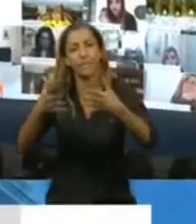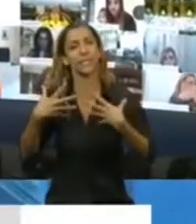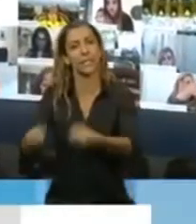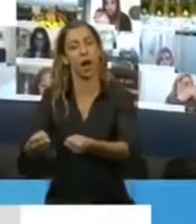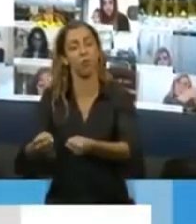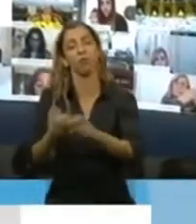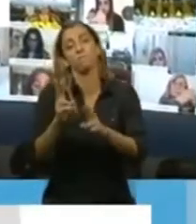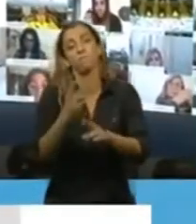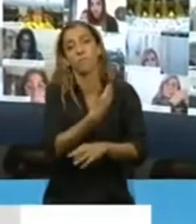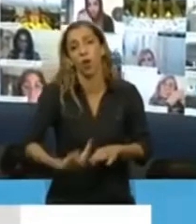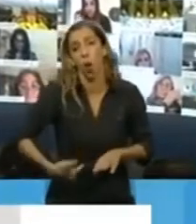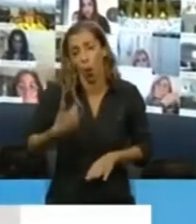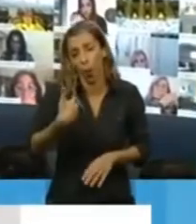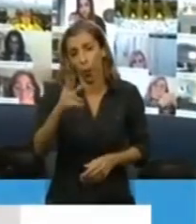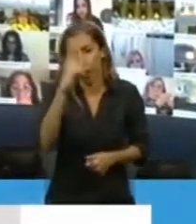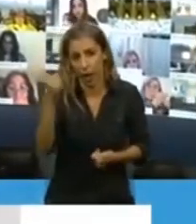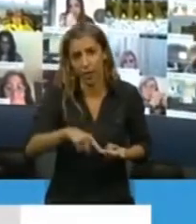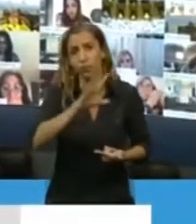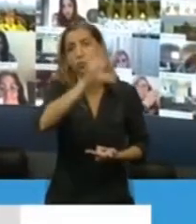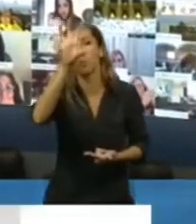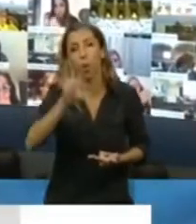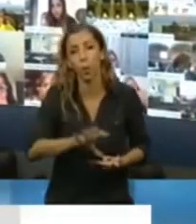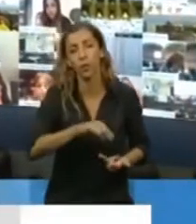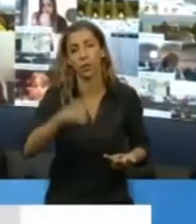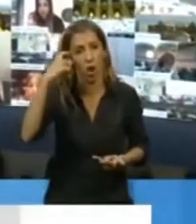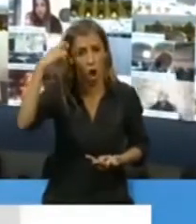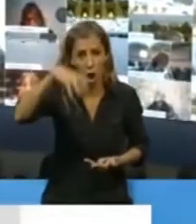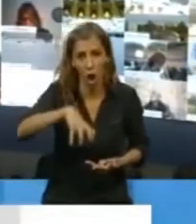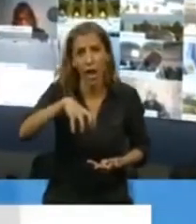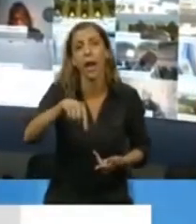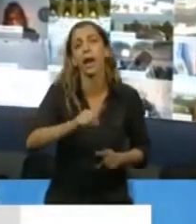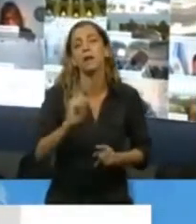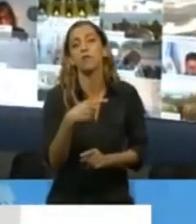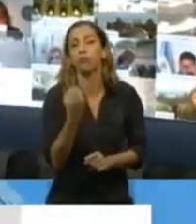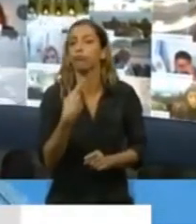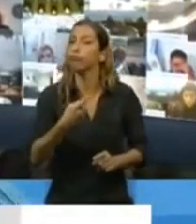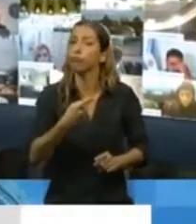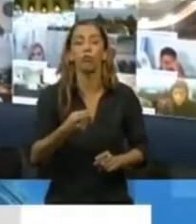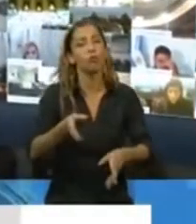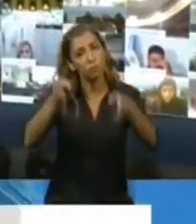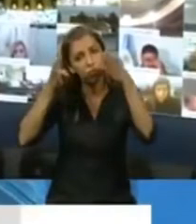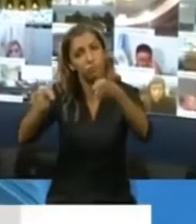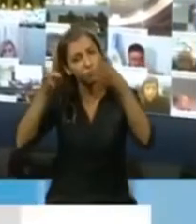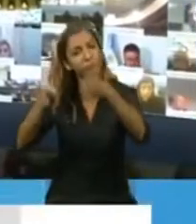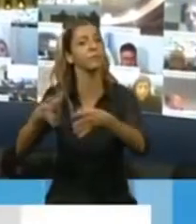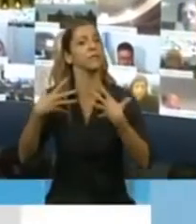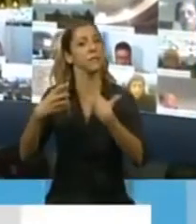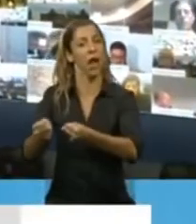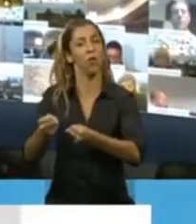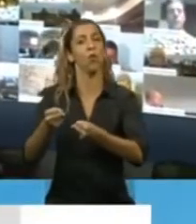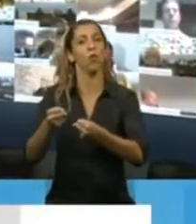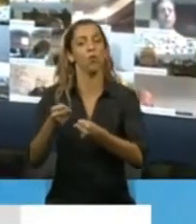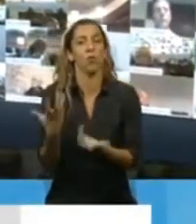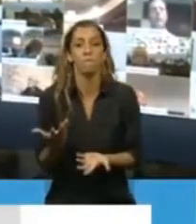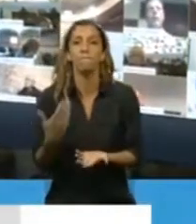Gobierno Nacional como de las provincias, como desde el Congreso, sea un recordatorio permanente de esa Argentina del día